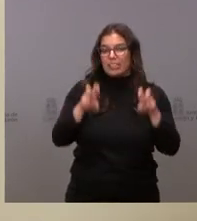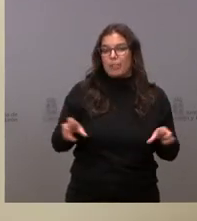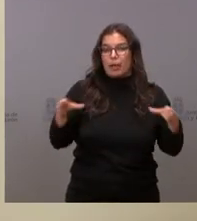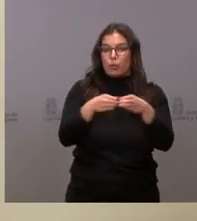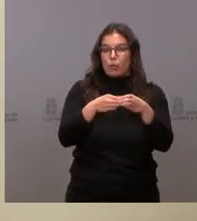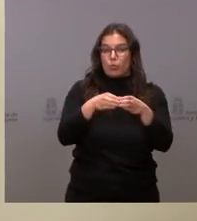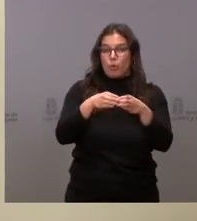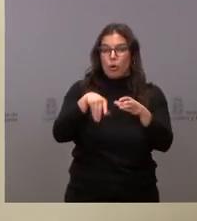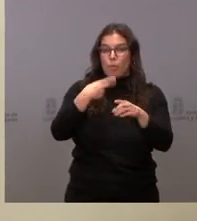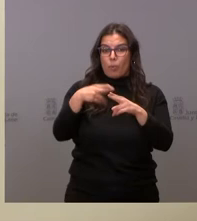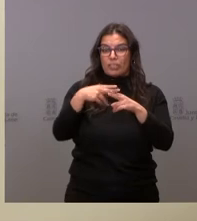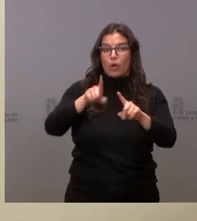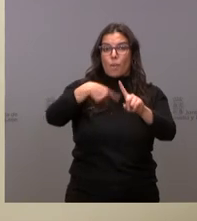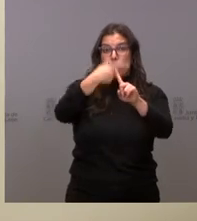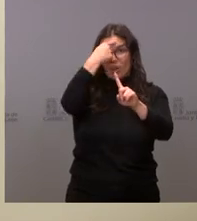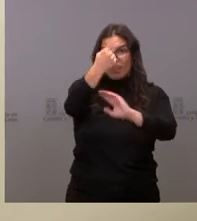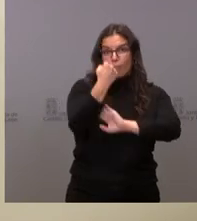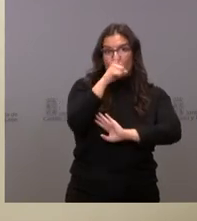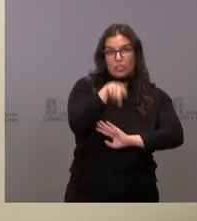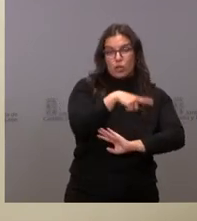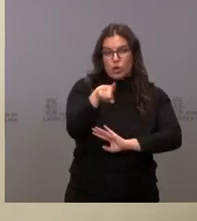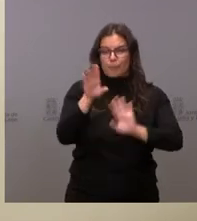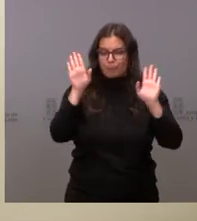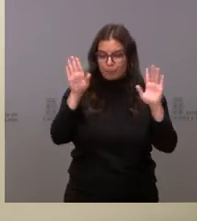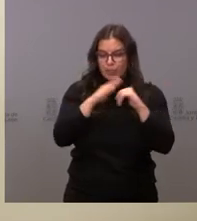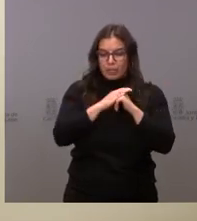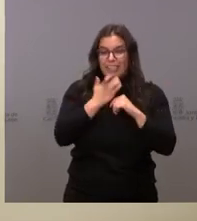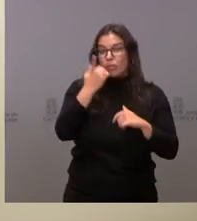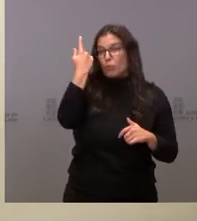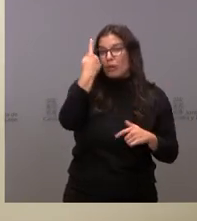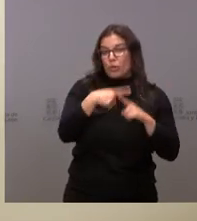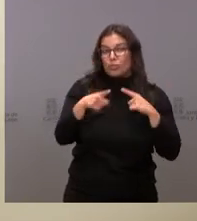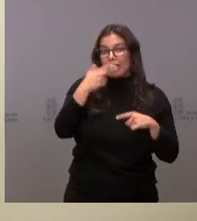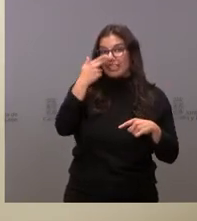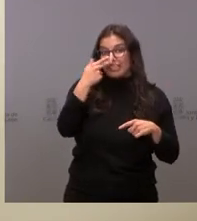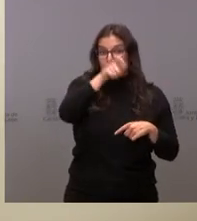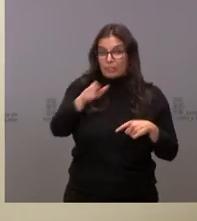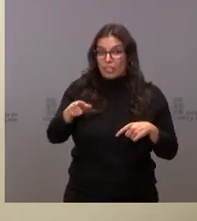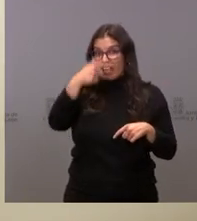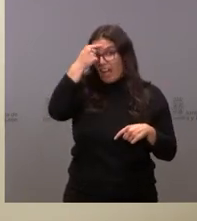Mire, yo creo que si hay algo que le interesa a los ciudadanos de Ávila,